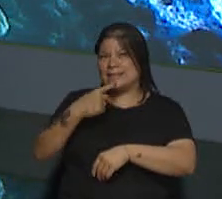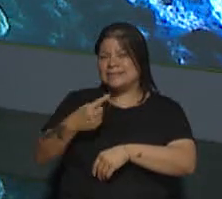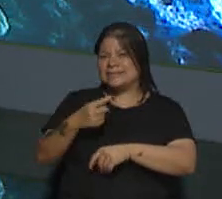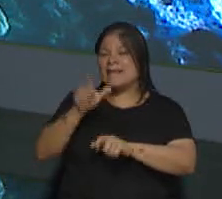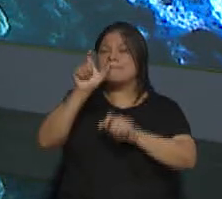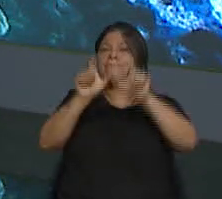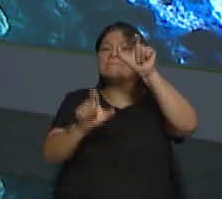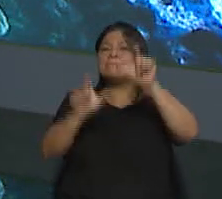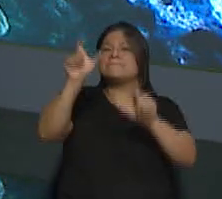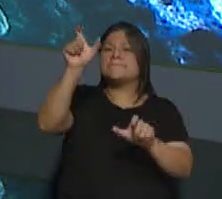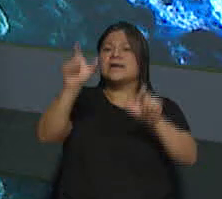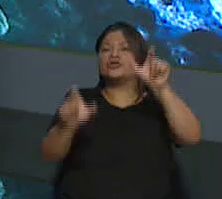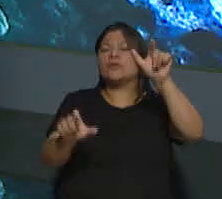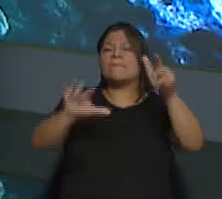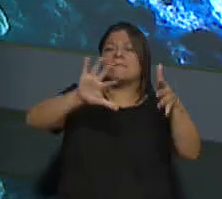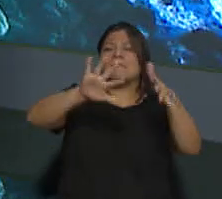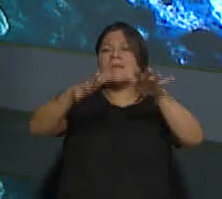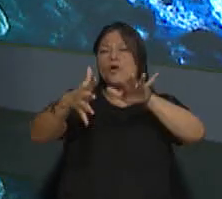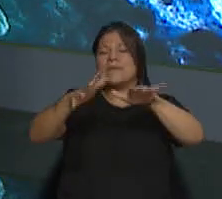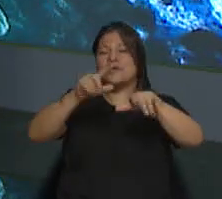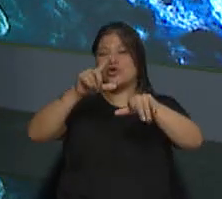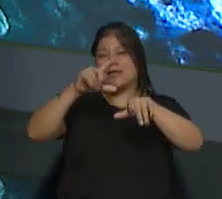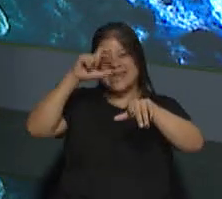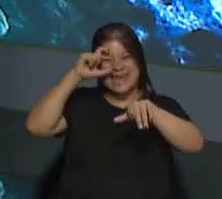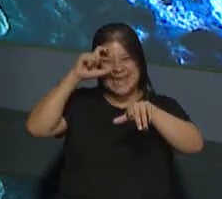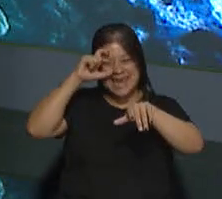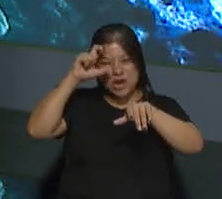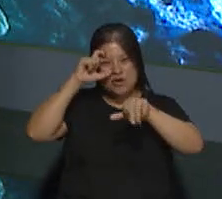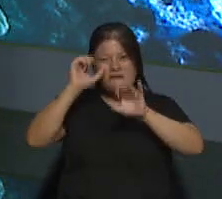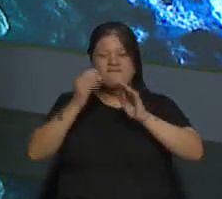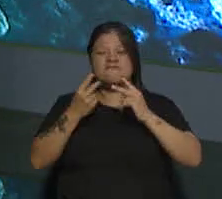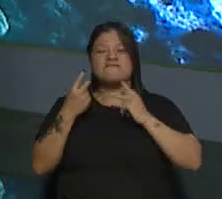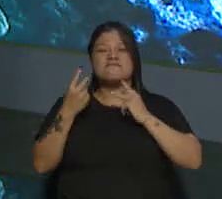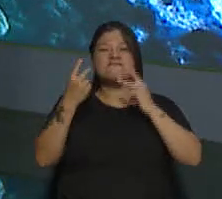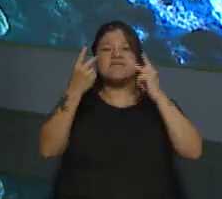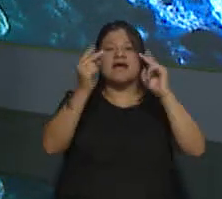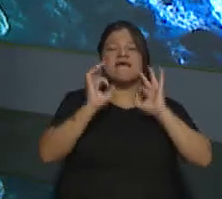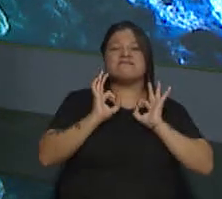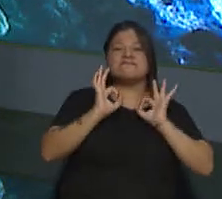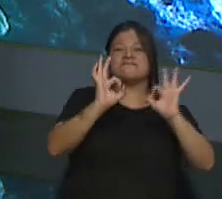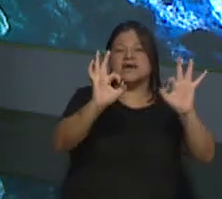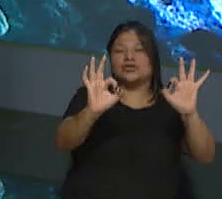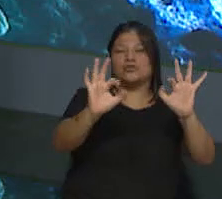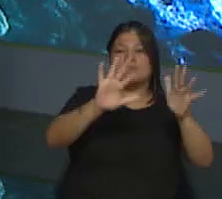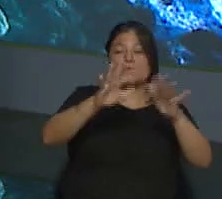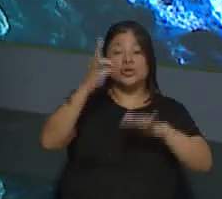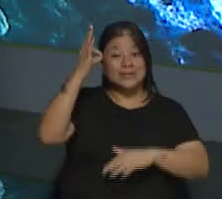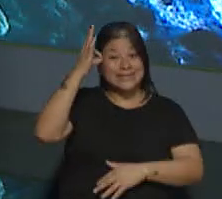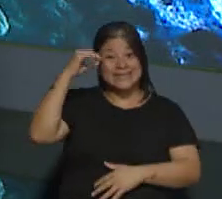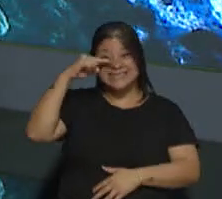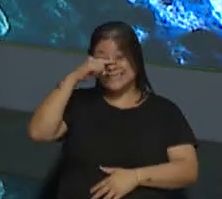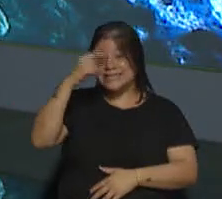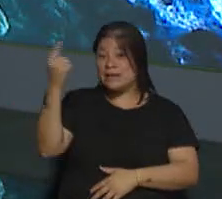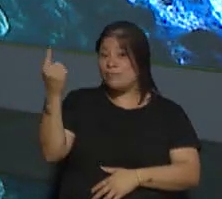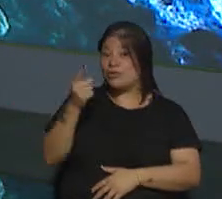se va a estar yendo de vacaciones para esta temporada. La consultora D'Alessio Irol y Berenstein, solamente el 37%